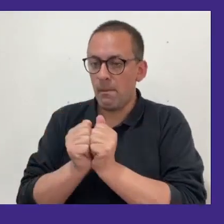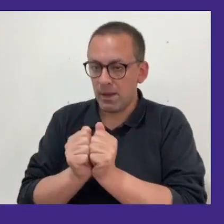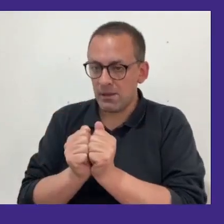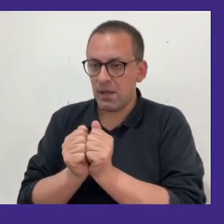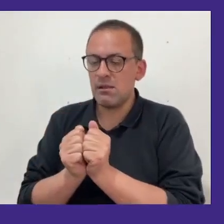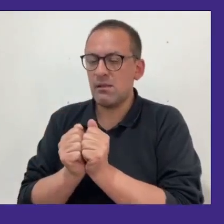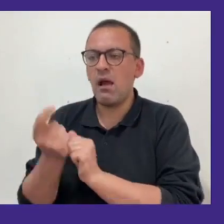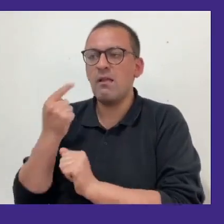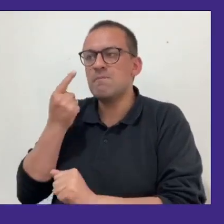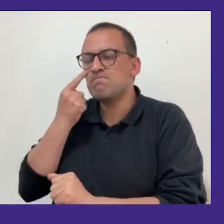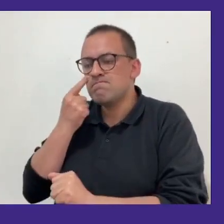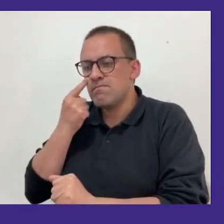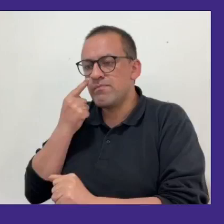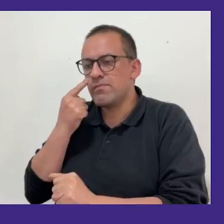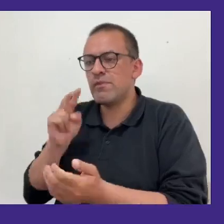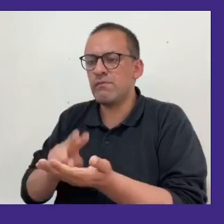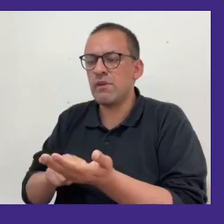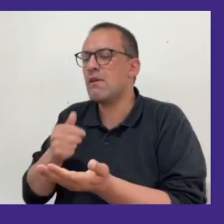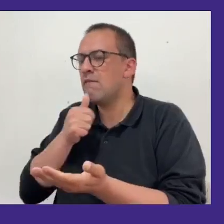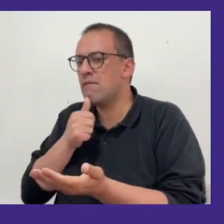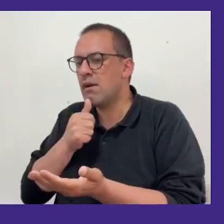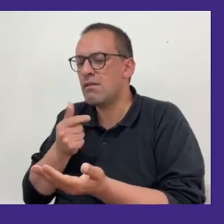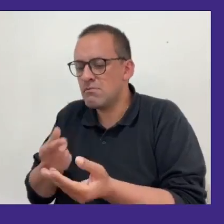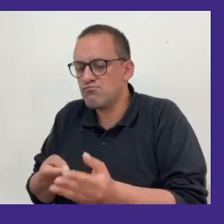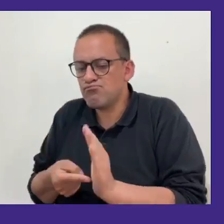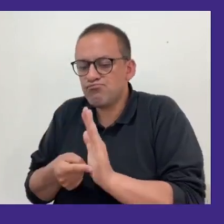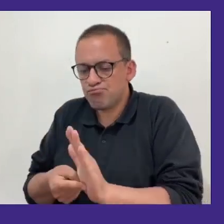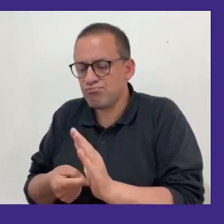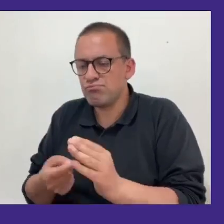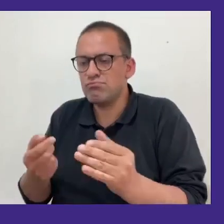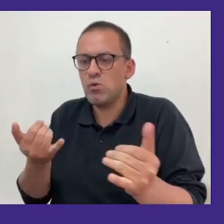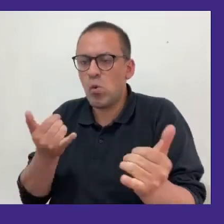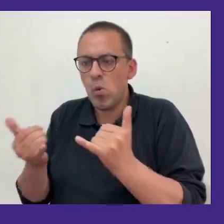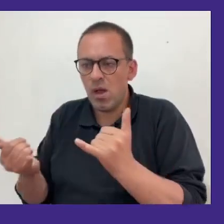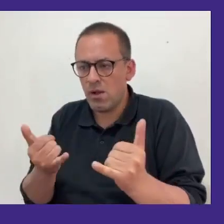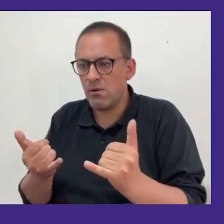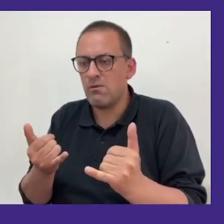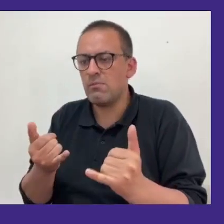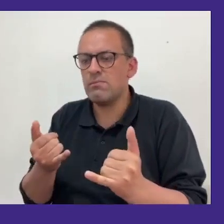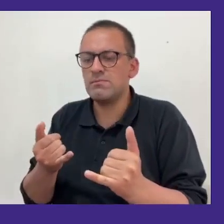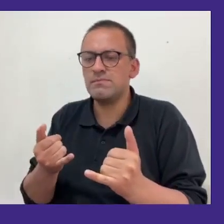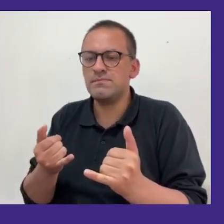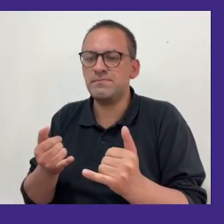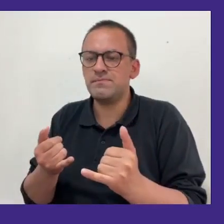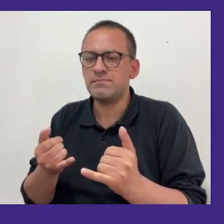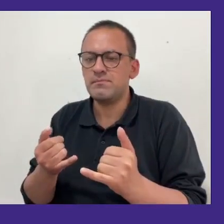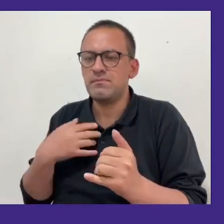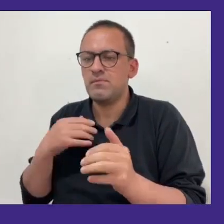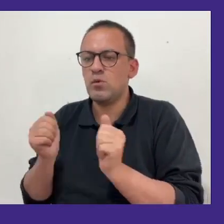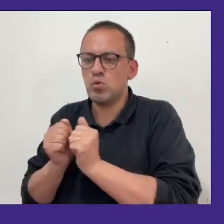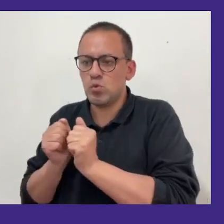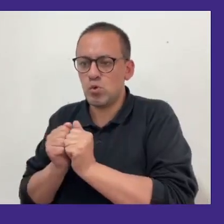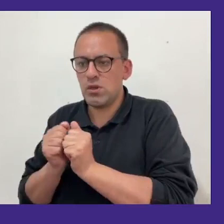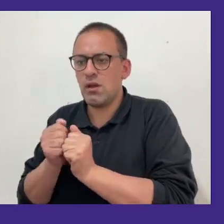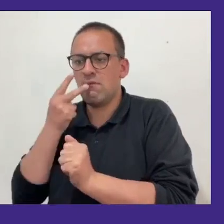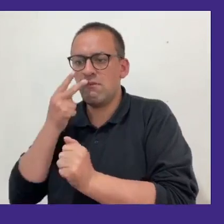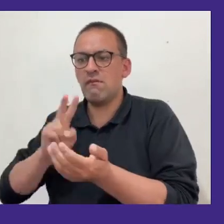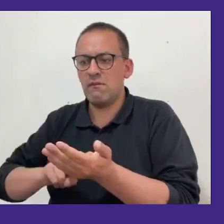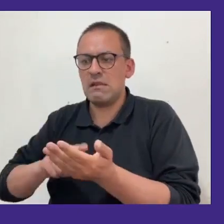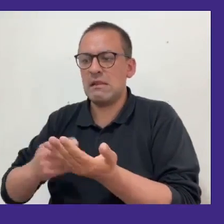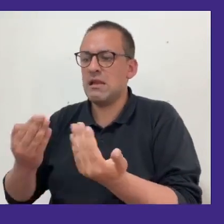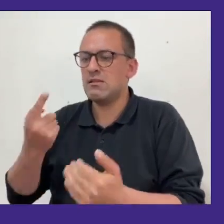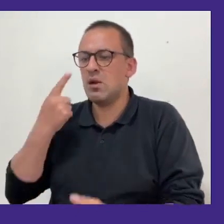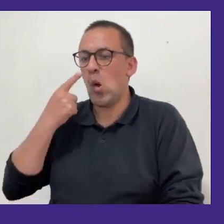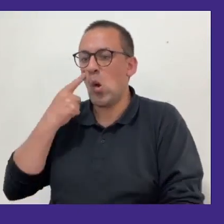esa necesidad por construir este proyecto en Cluboli o lo que ha visto los tutoriales ve que es necesario conocerla